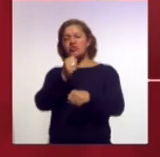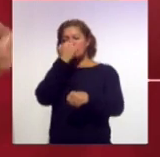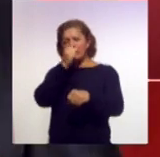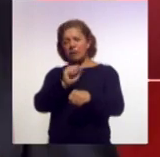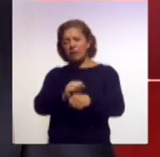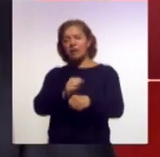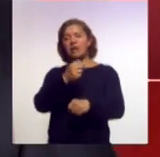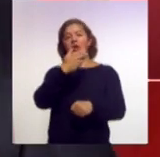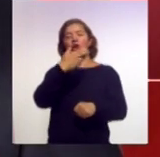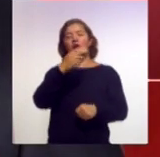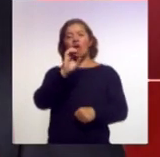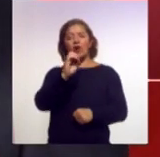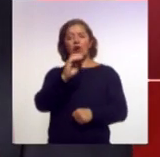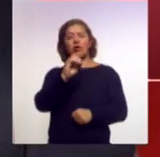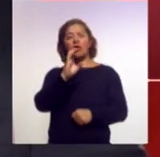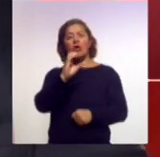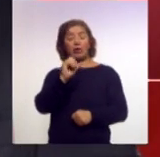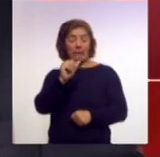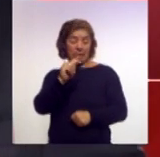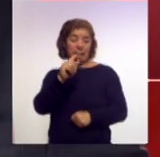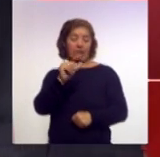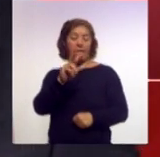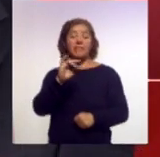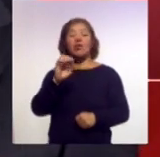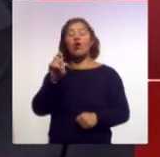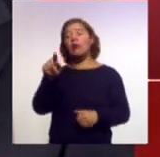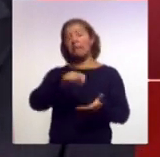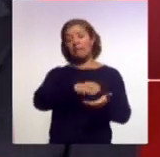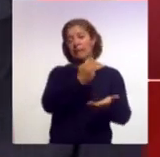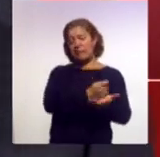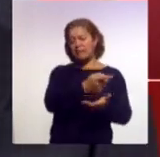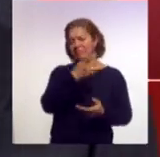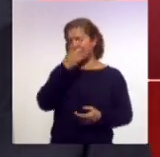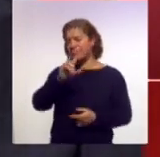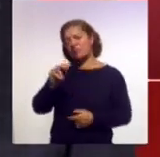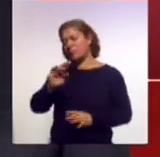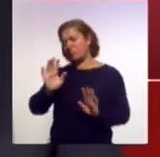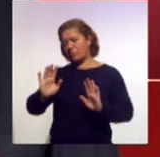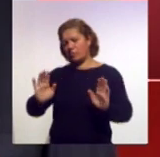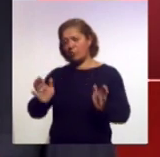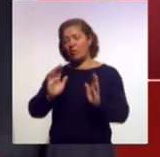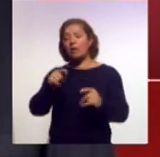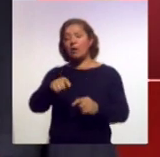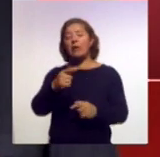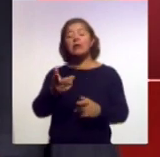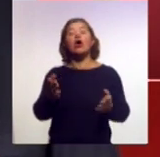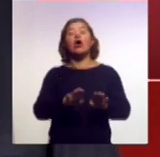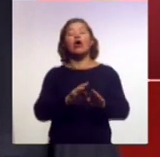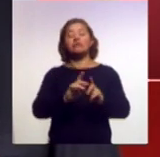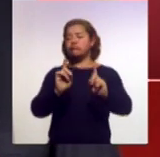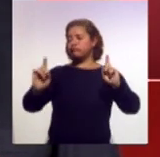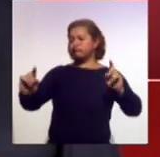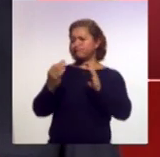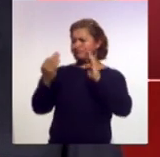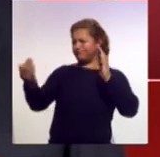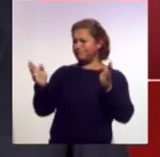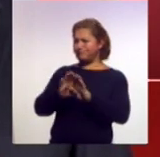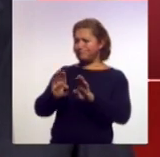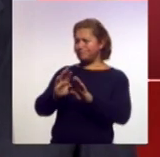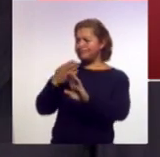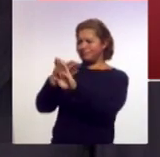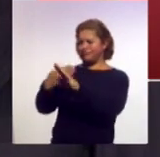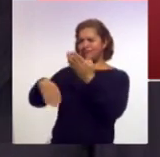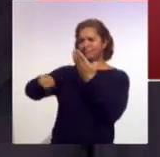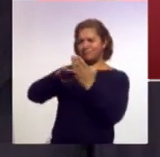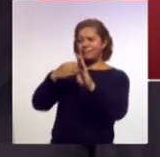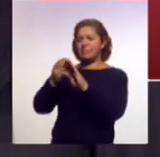construcción de la refinería en Dos Bocas, Tabasco. En Palacio Nacional, el mandatario federal descartó confrontación con su equipo de colaboradores en